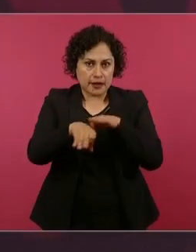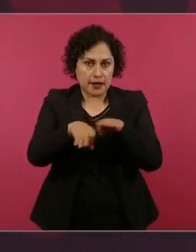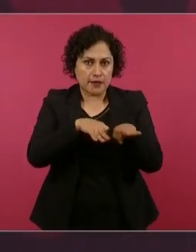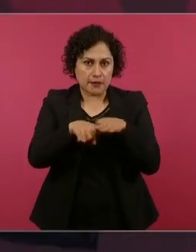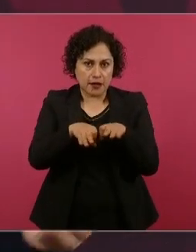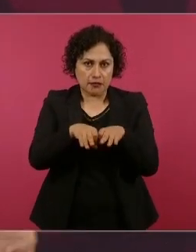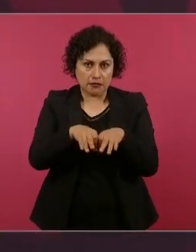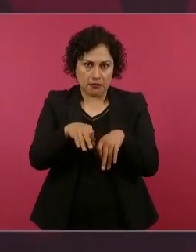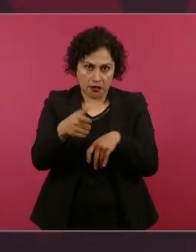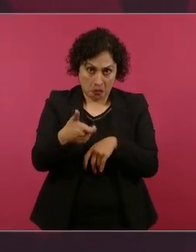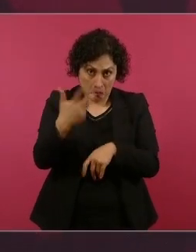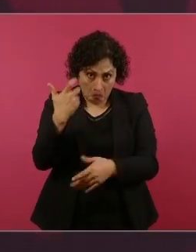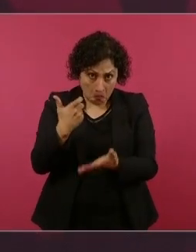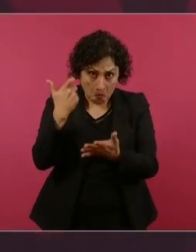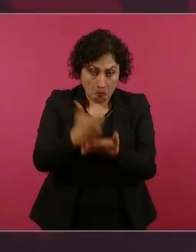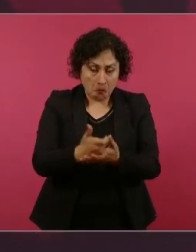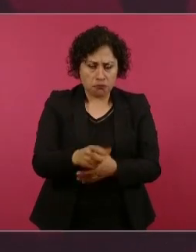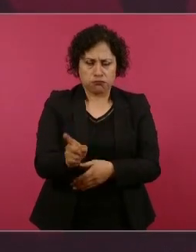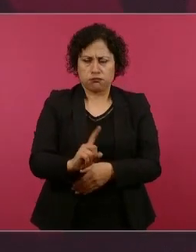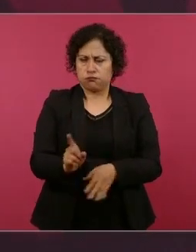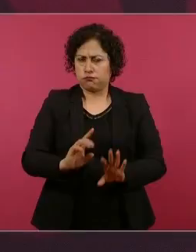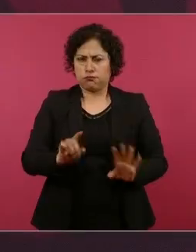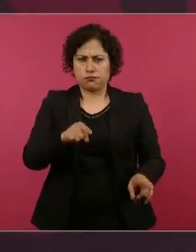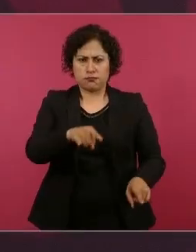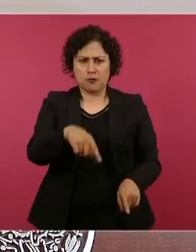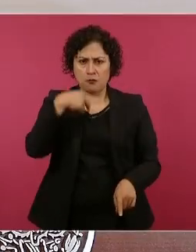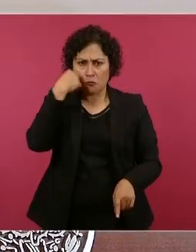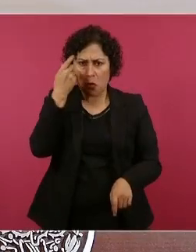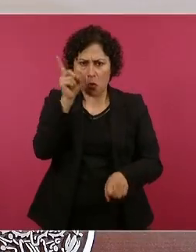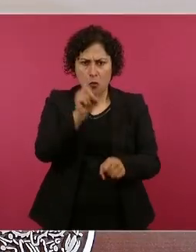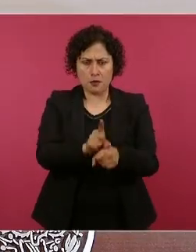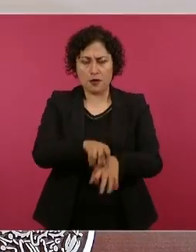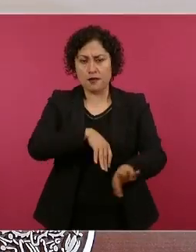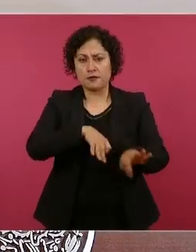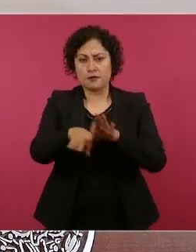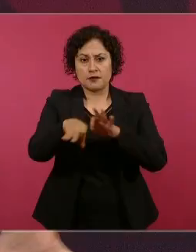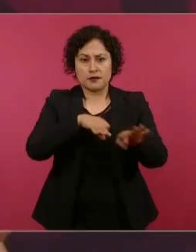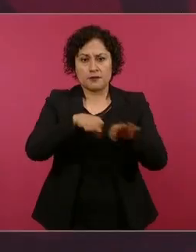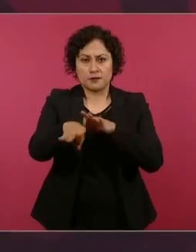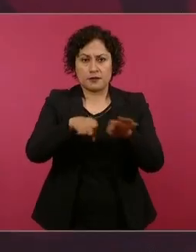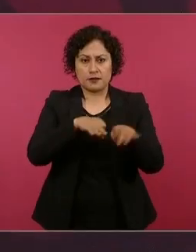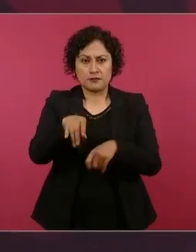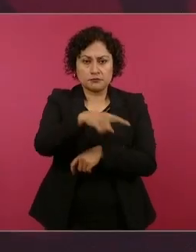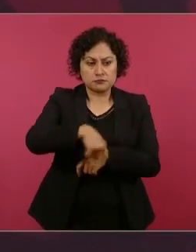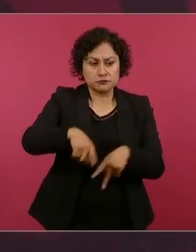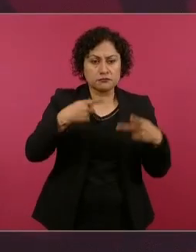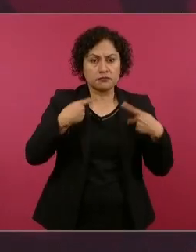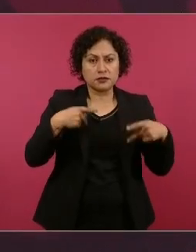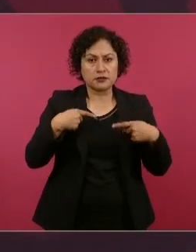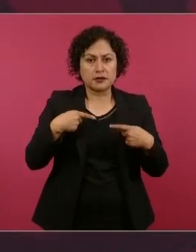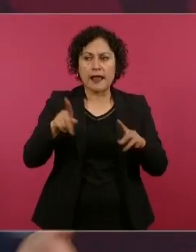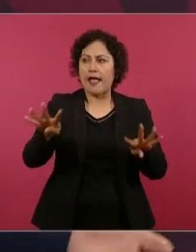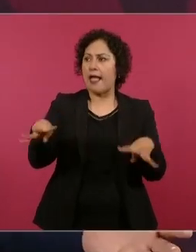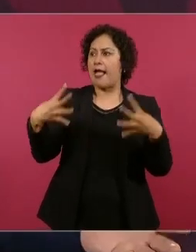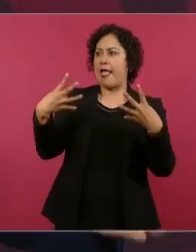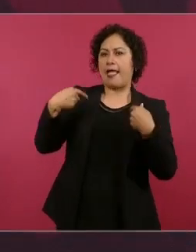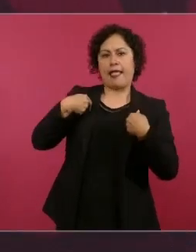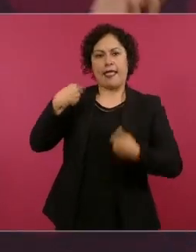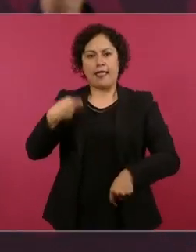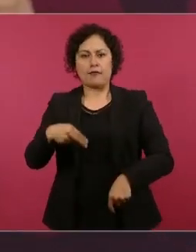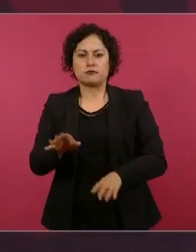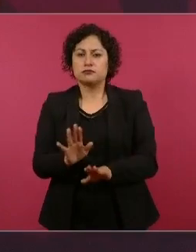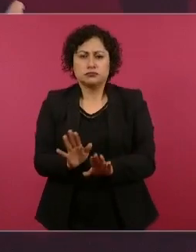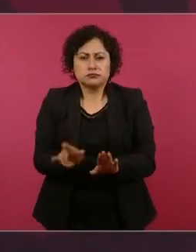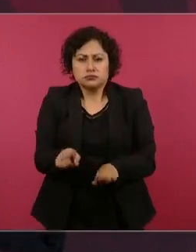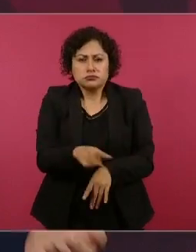en el anonimato, pero que ha ayudado